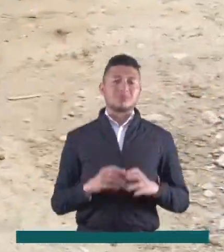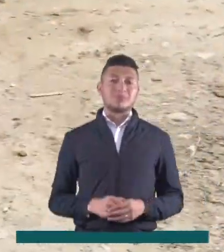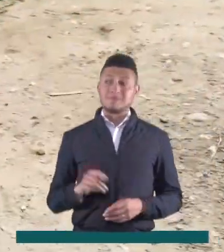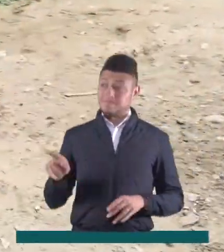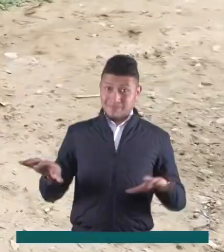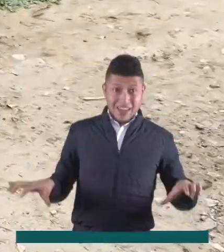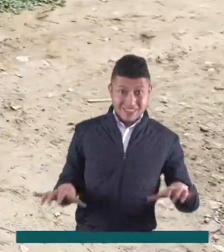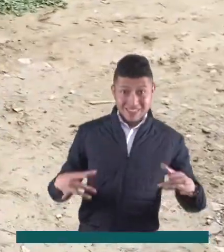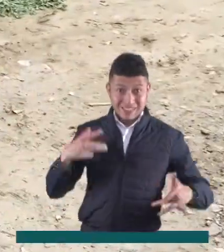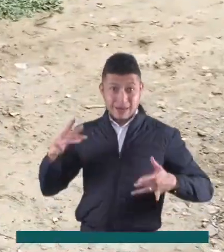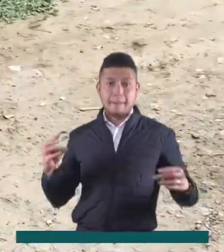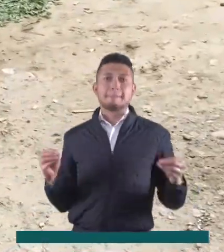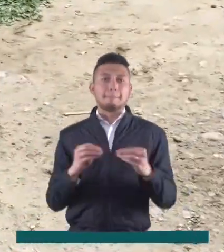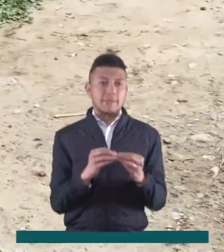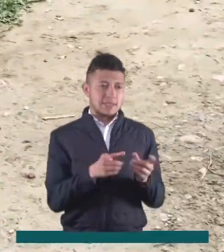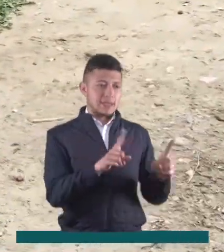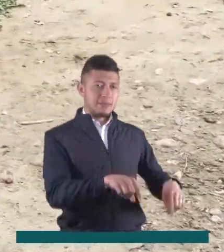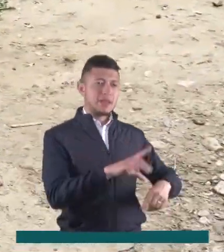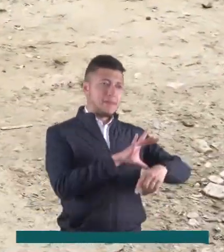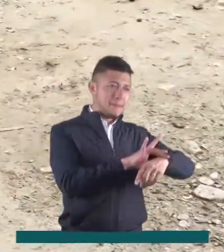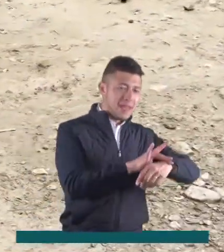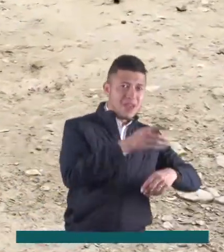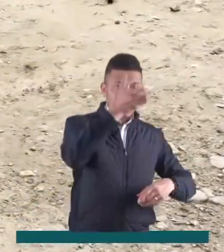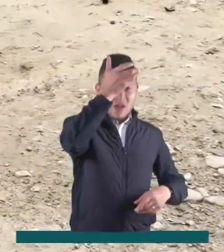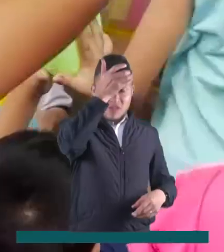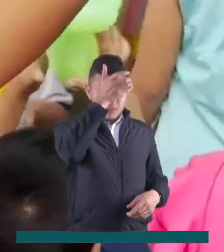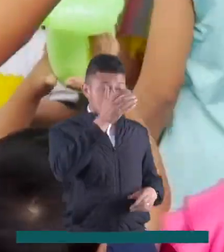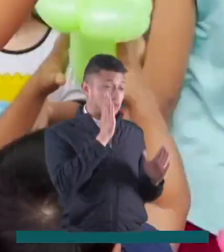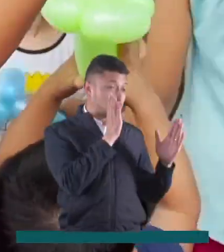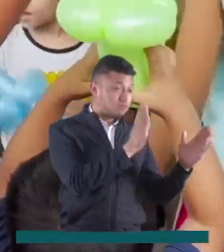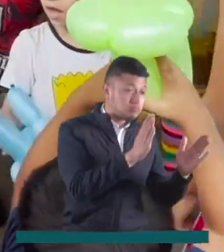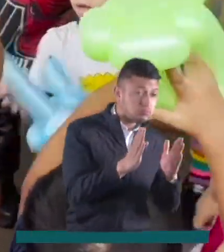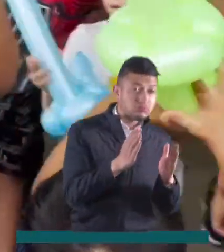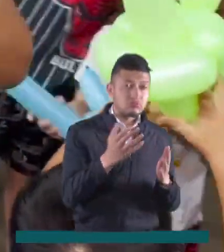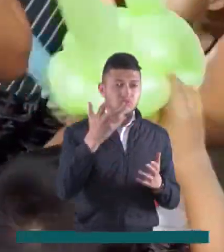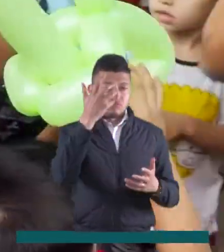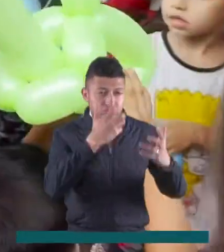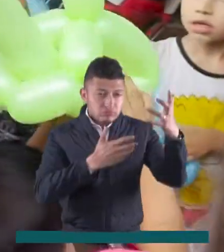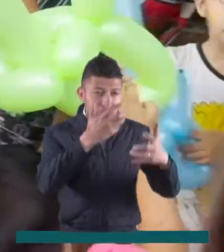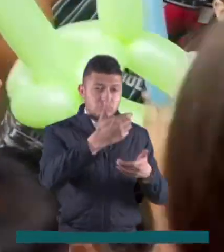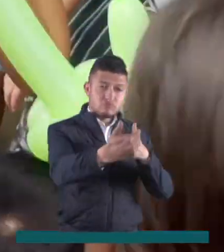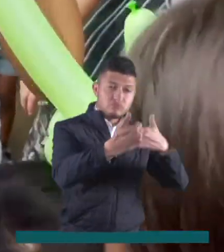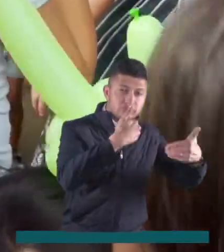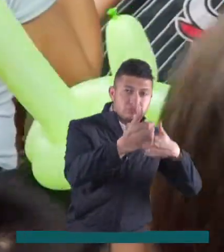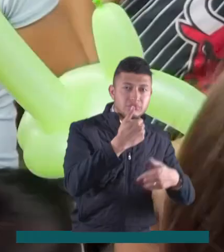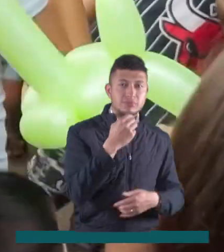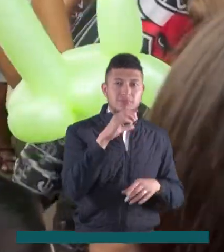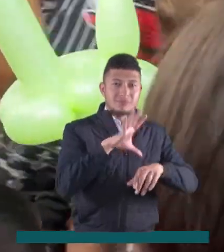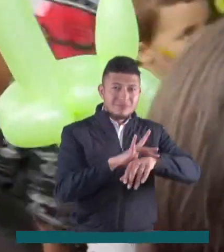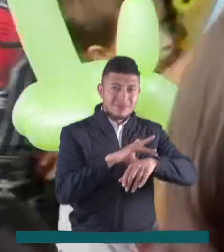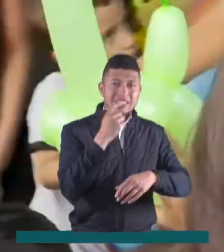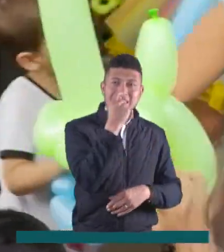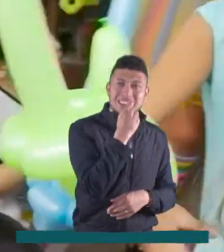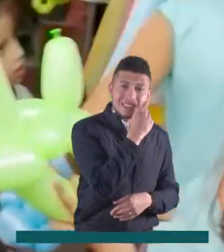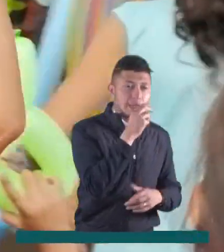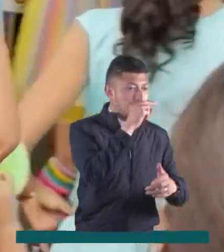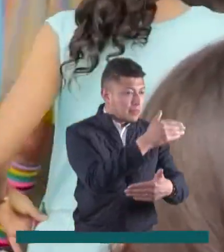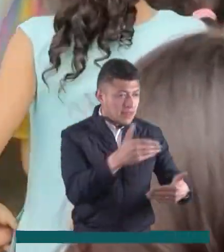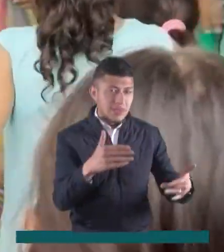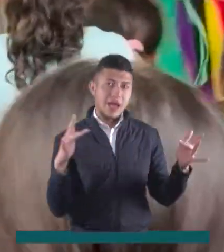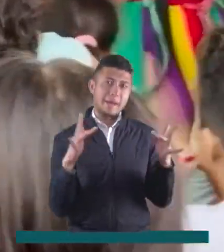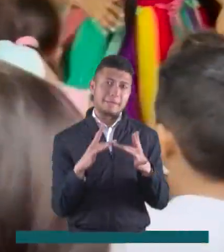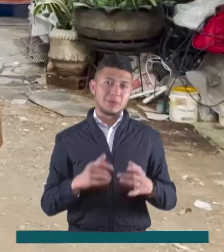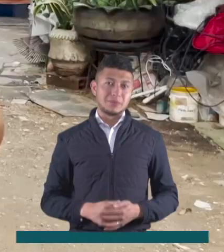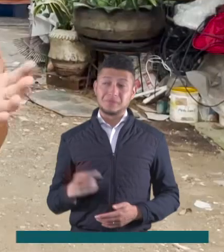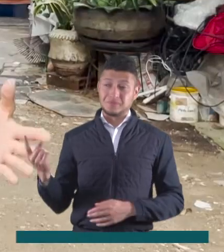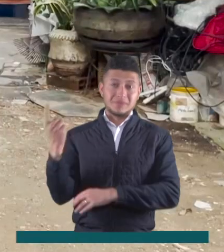la recreación, la actividad también cuenta con personal del área de la salud que ha realizado tamizajes y consultas odontológicas para